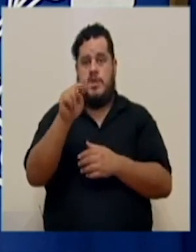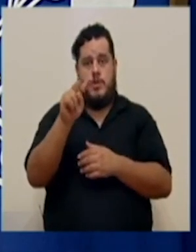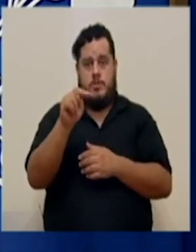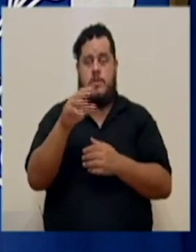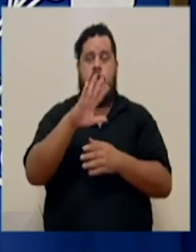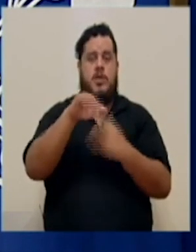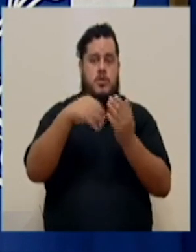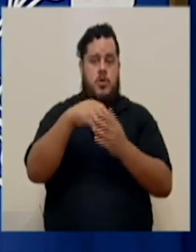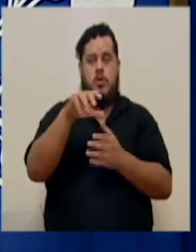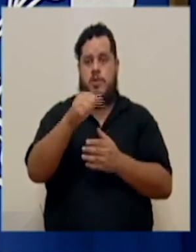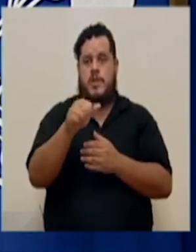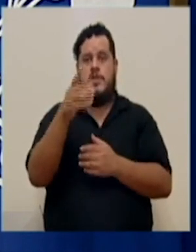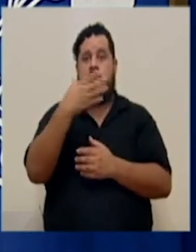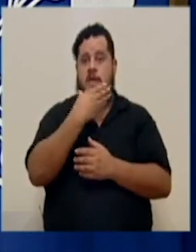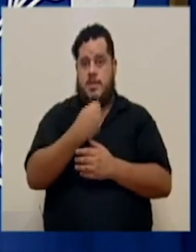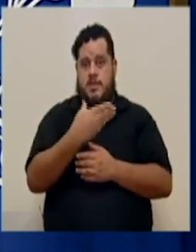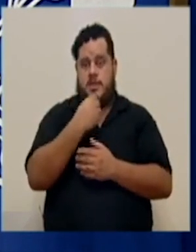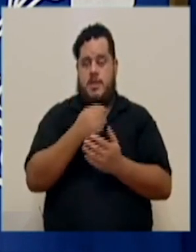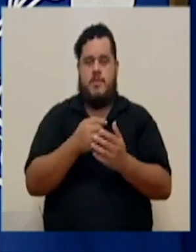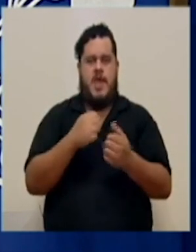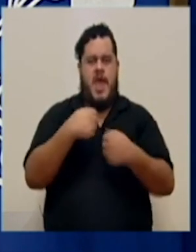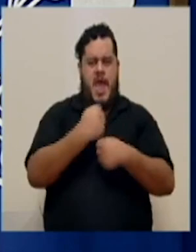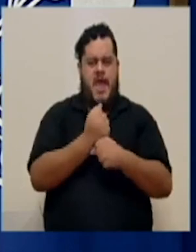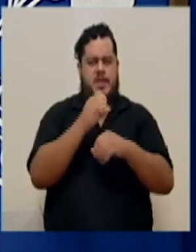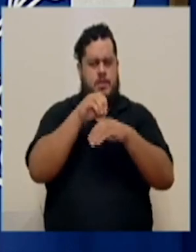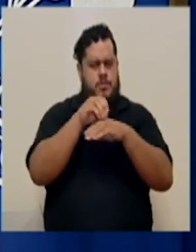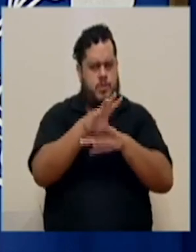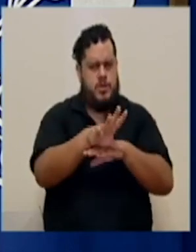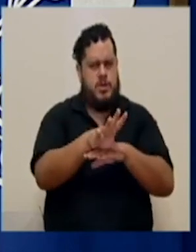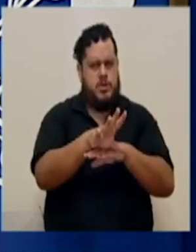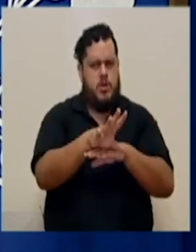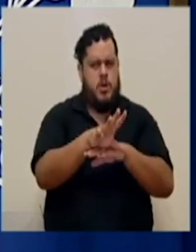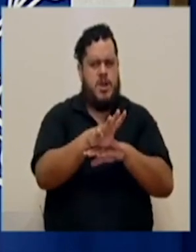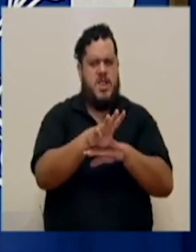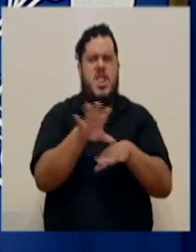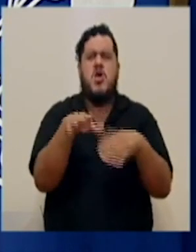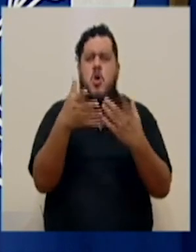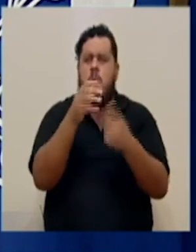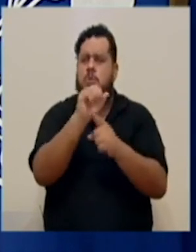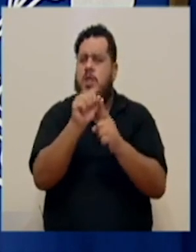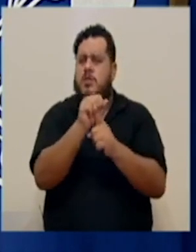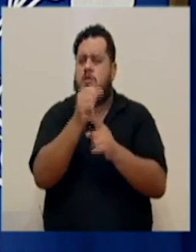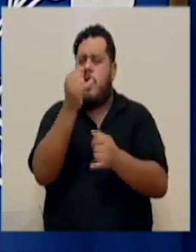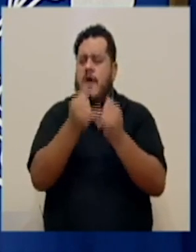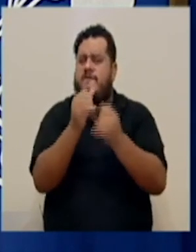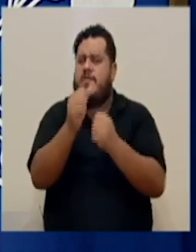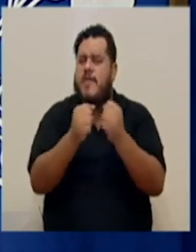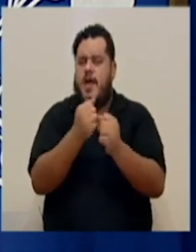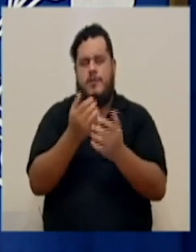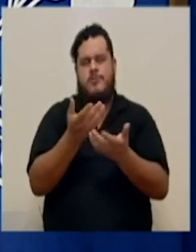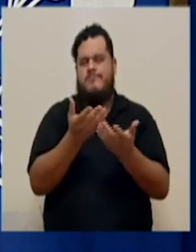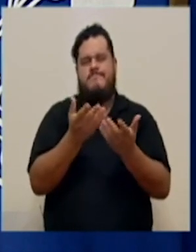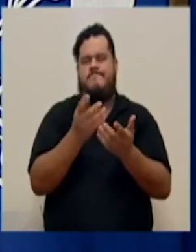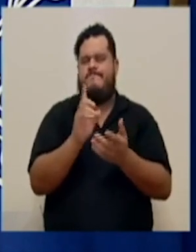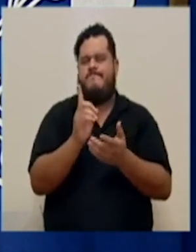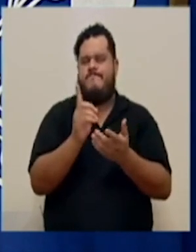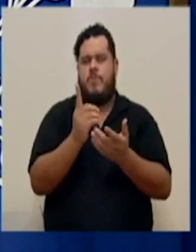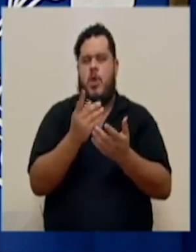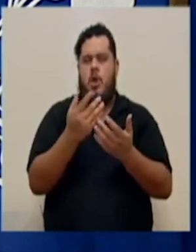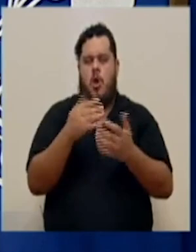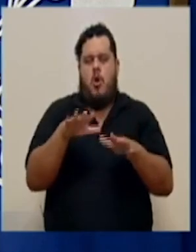y hacer proyecciones en realidad entre más tiempo uno trate de tirar esa proyección